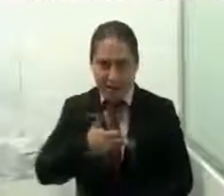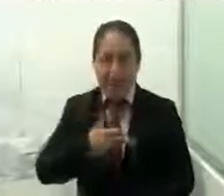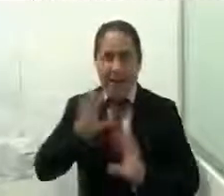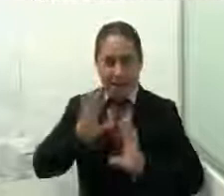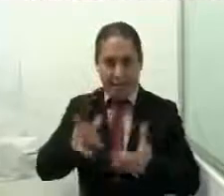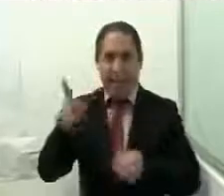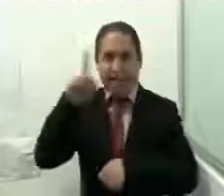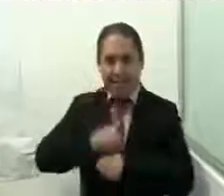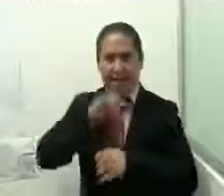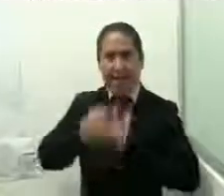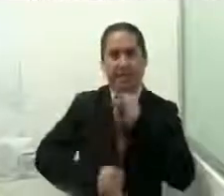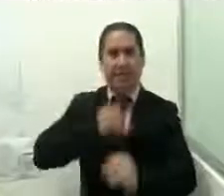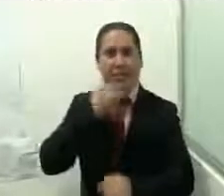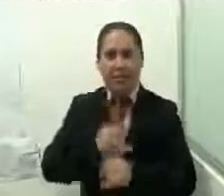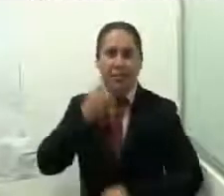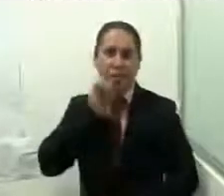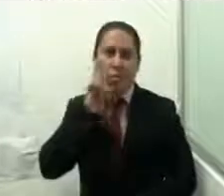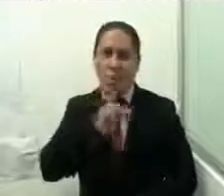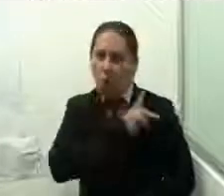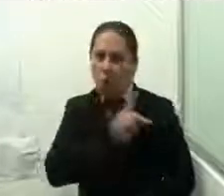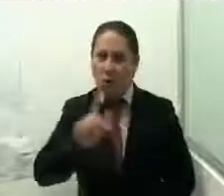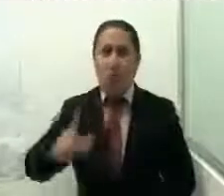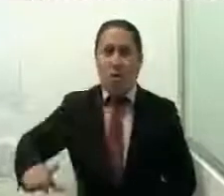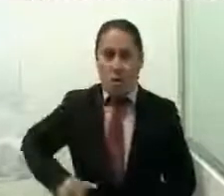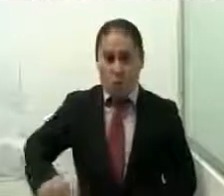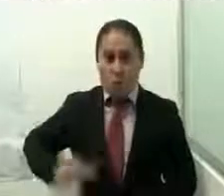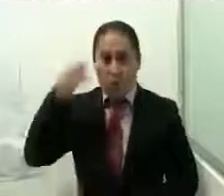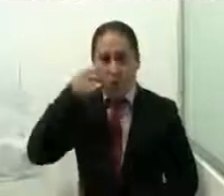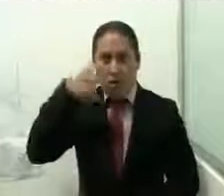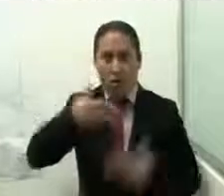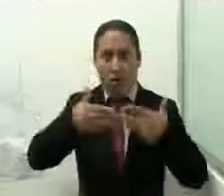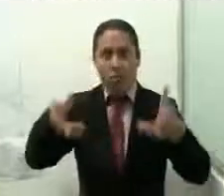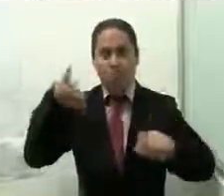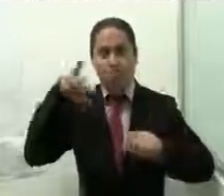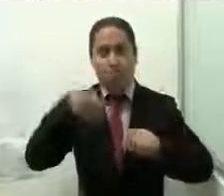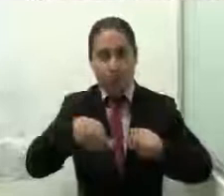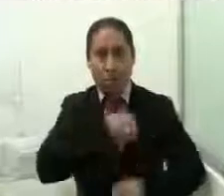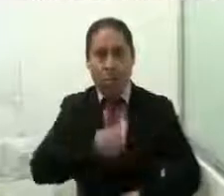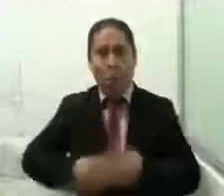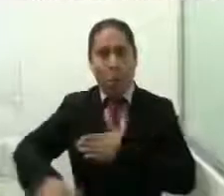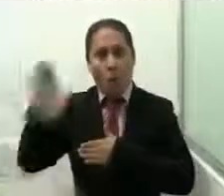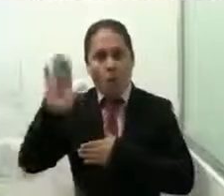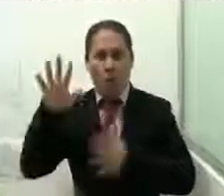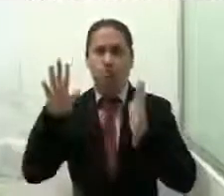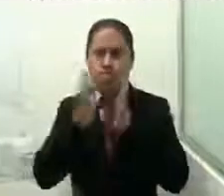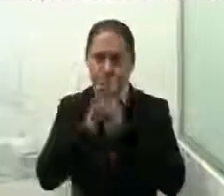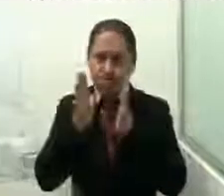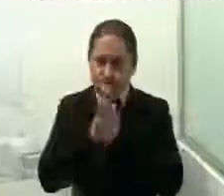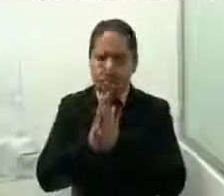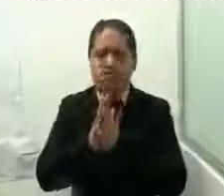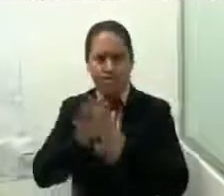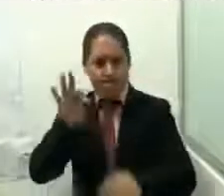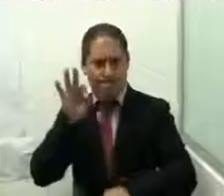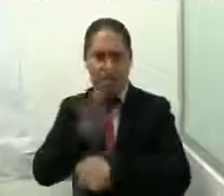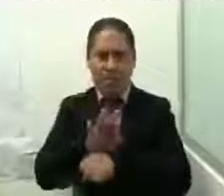Internacional de la Mujer por el licenciado Manuel Velasco Coello, quien refrendó su compromiso en la lucha por la defensa de los derechos de las